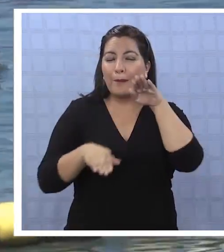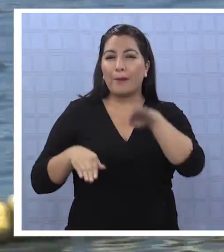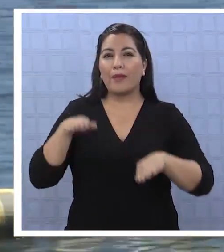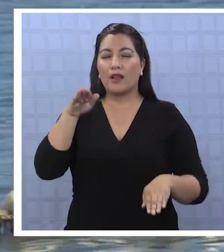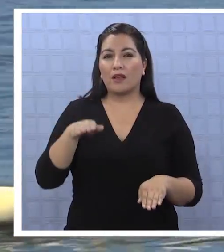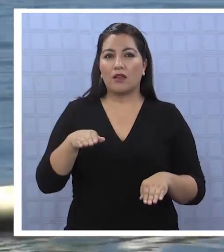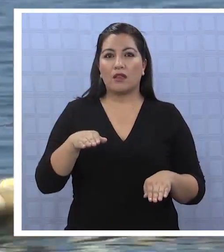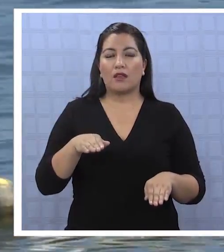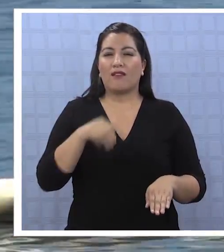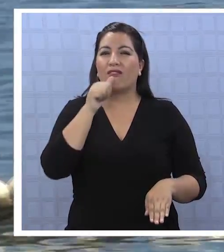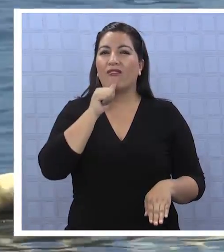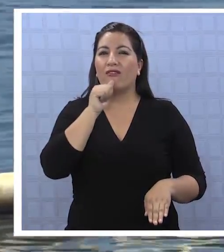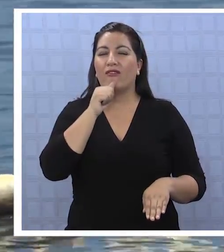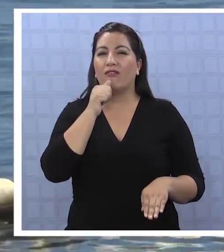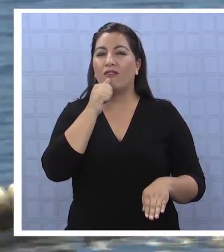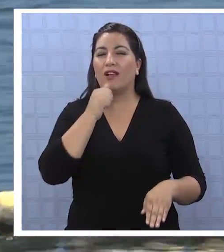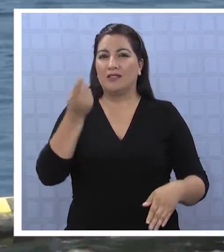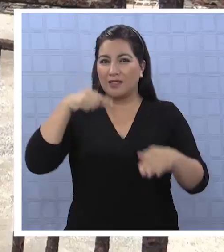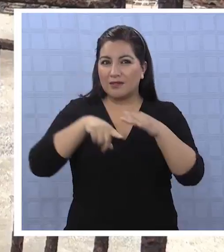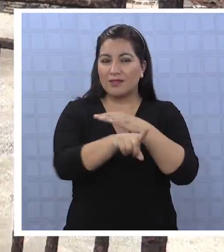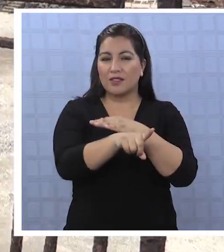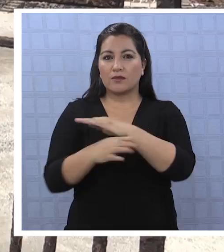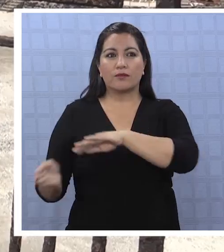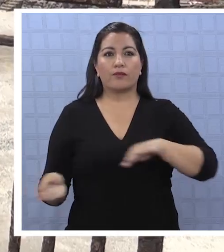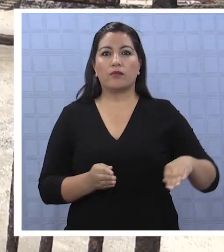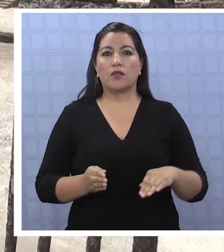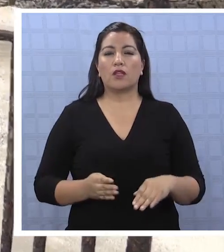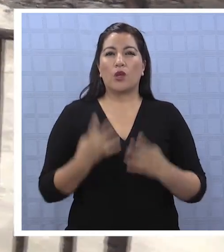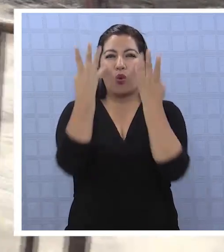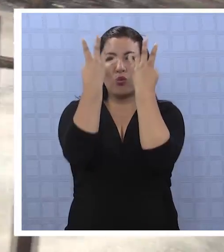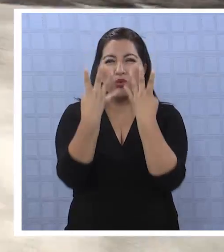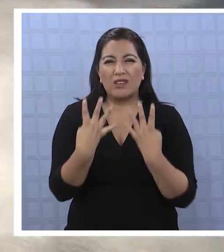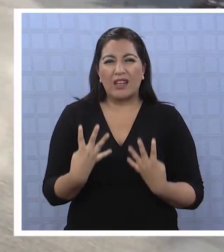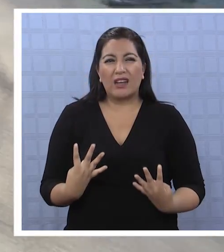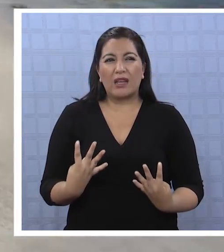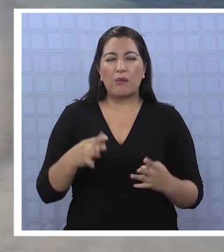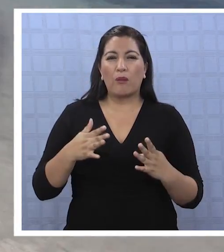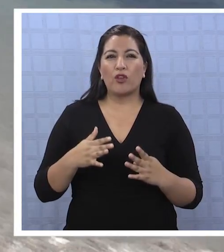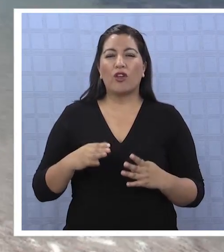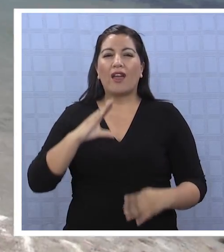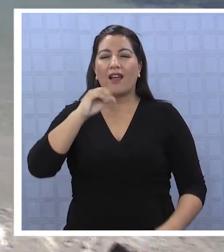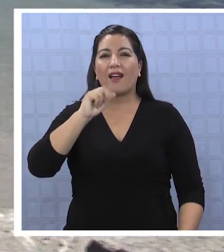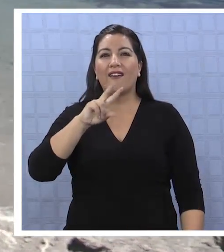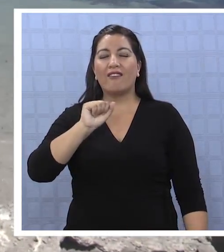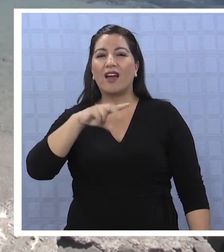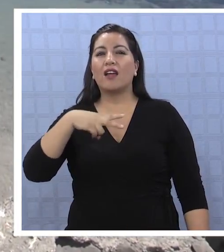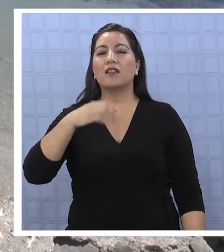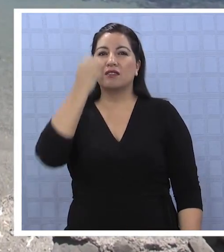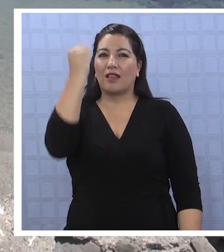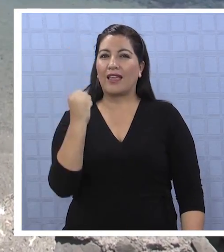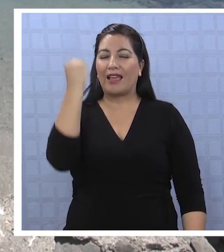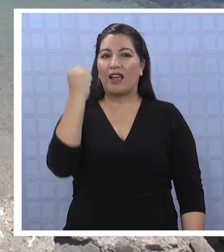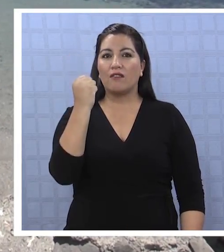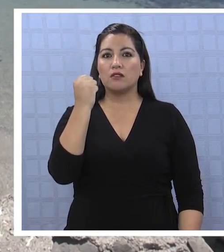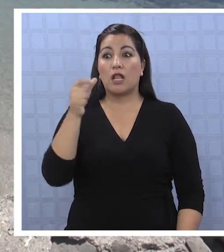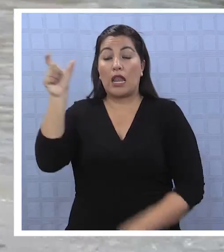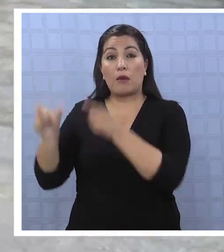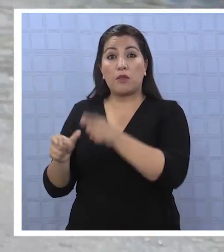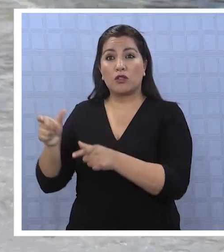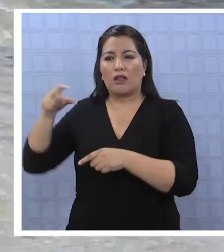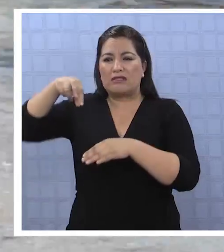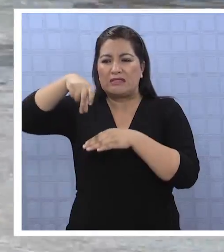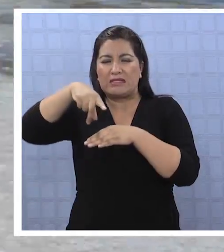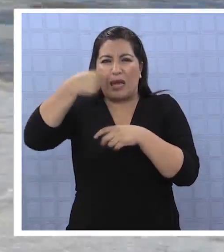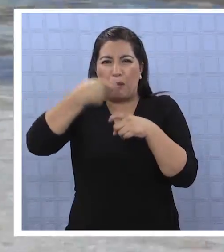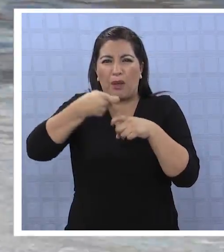tal vez limitado. Para ingresar a esta playa, separada por una reja de 20 metros de la Caleta Cabancha, el público debe caminar y bajar por una pendiente